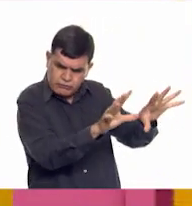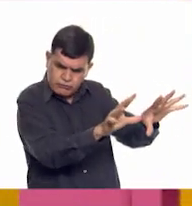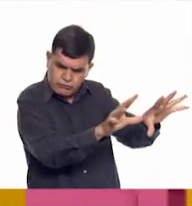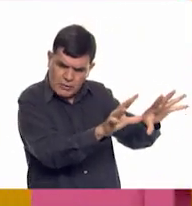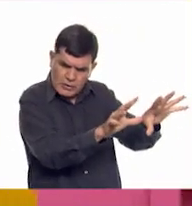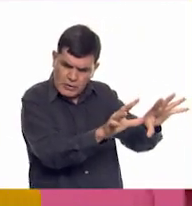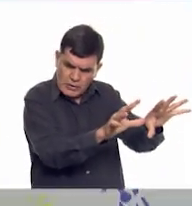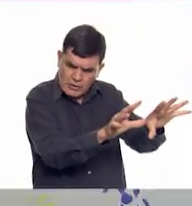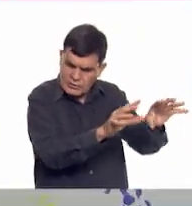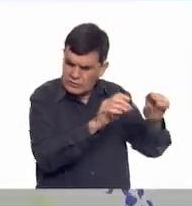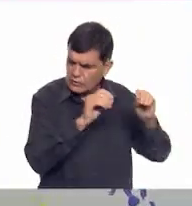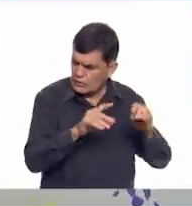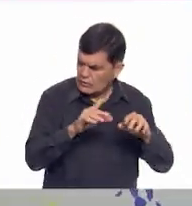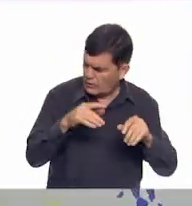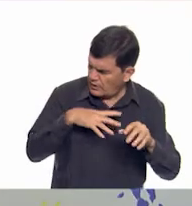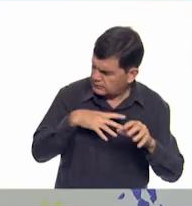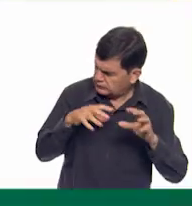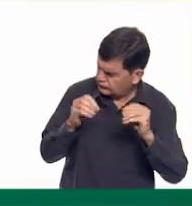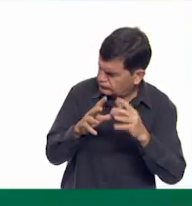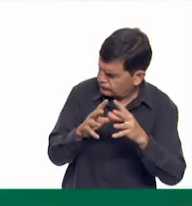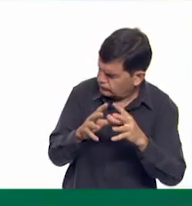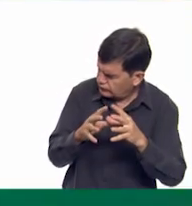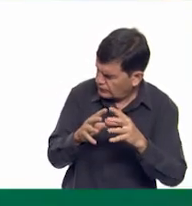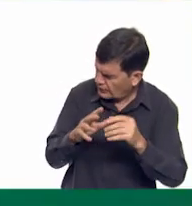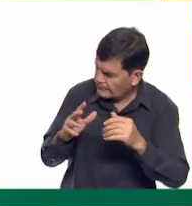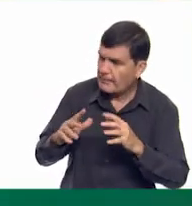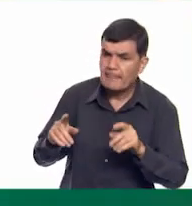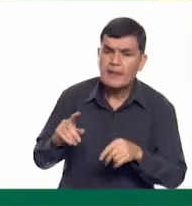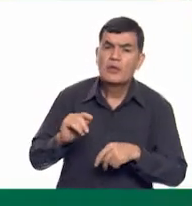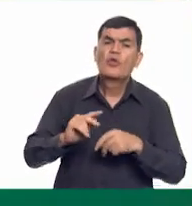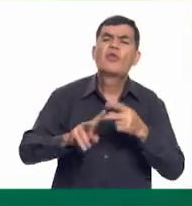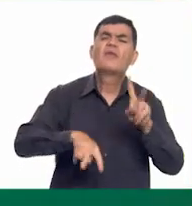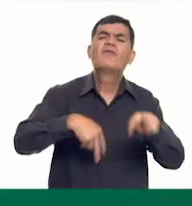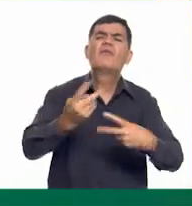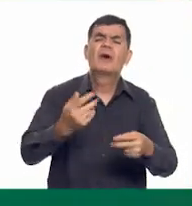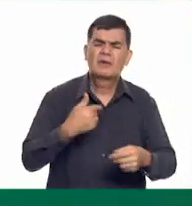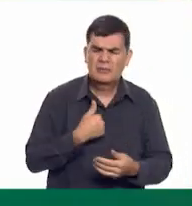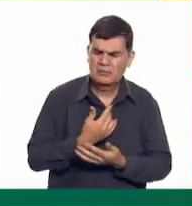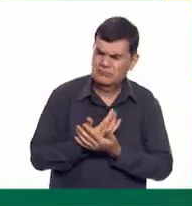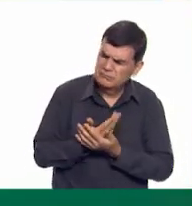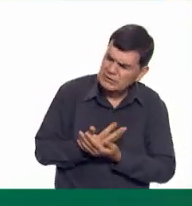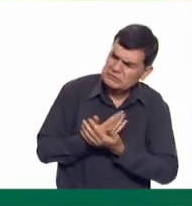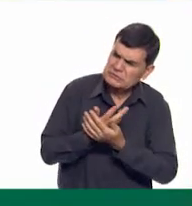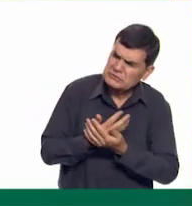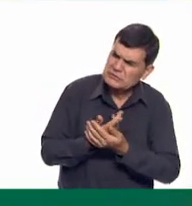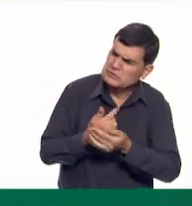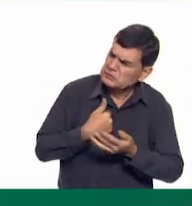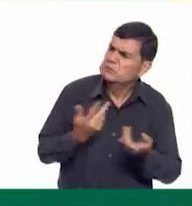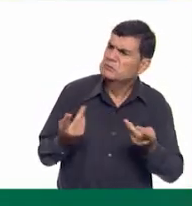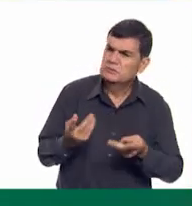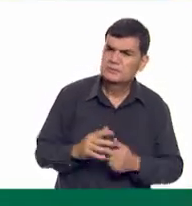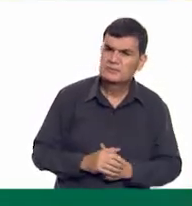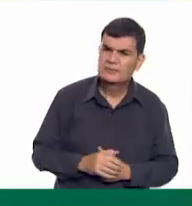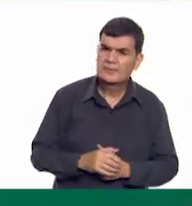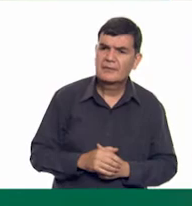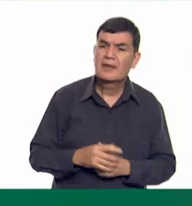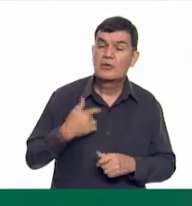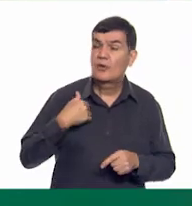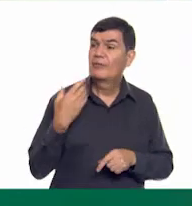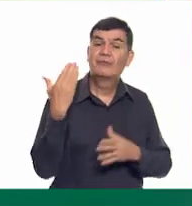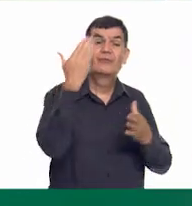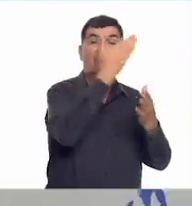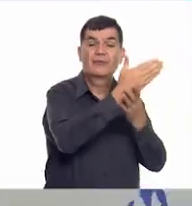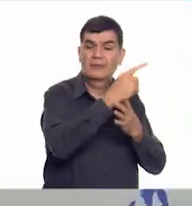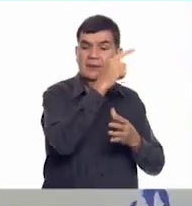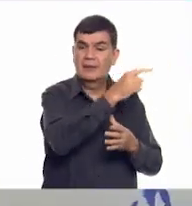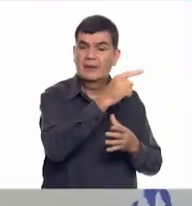Doctora Curati, la escuchamos. Hola, ¿a dónde fueron? Los estábamos esperando. Es que fuimos